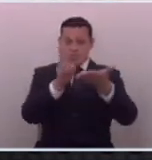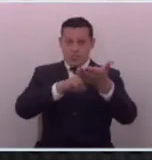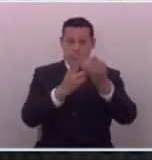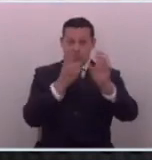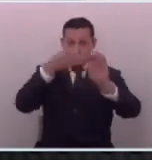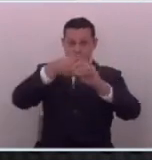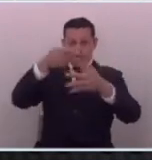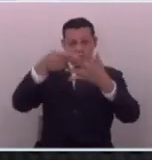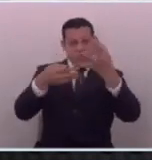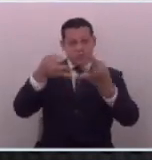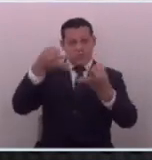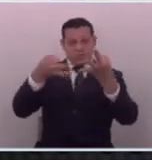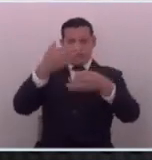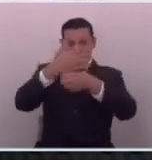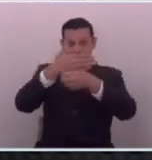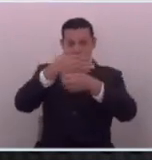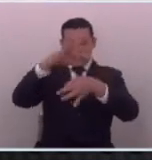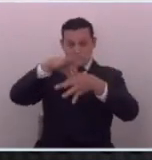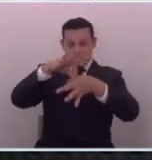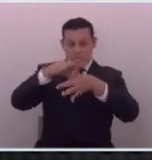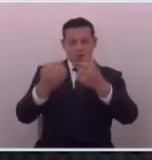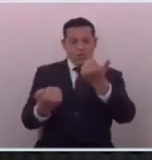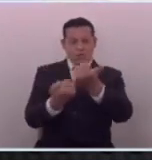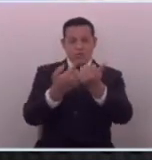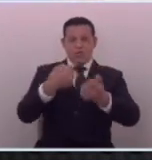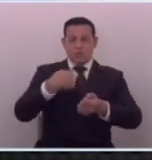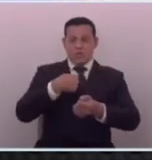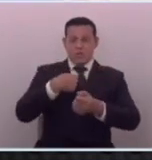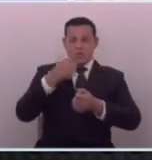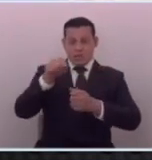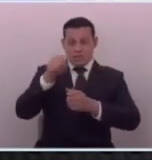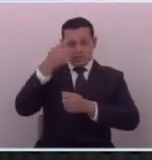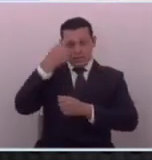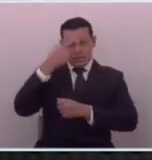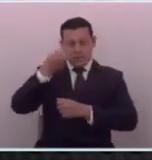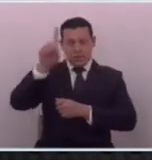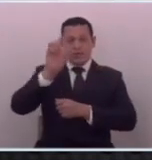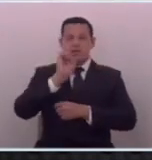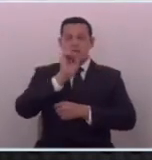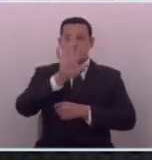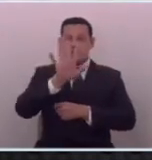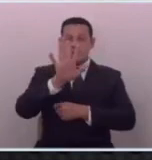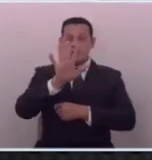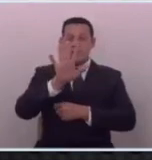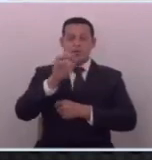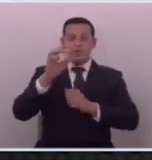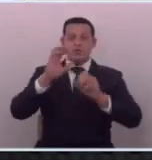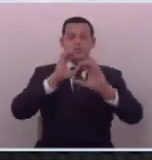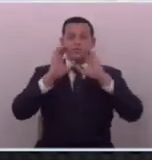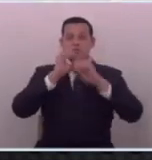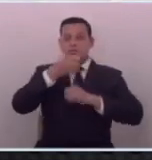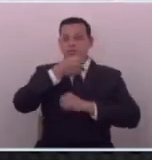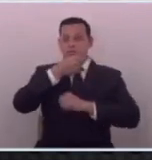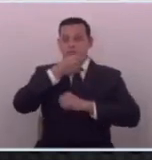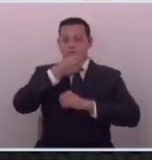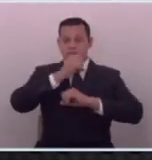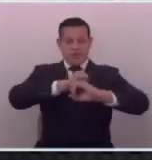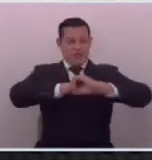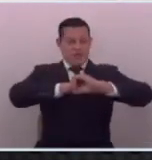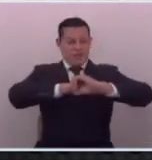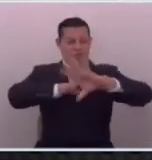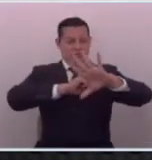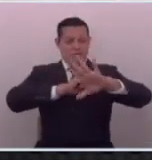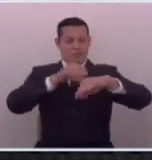la ley por la que la bancada votó y me respaldó en esa iniciativa decía a los medios que transmitan